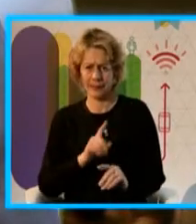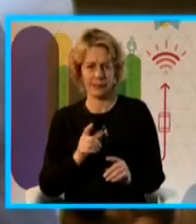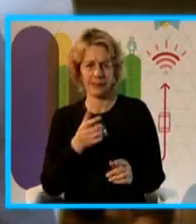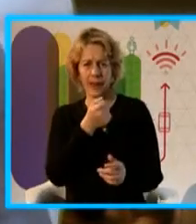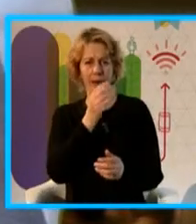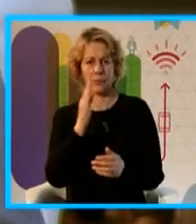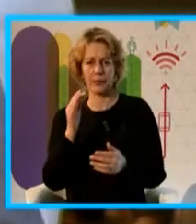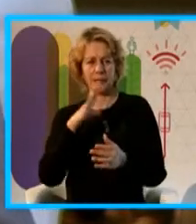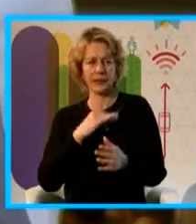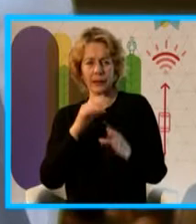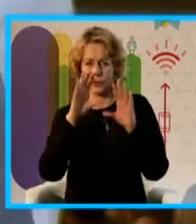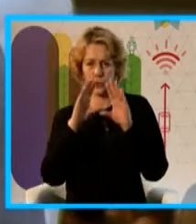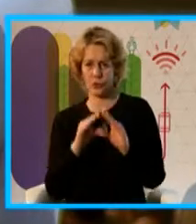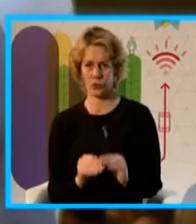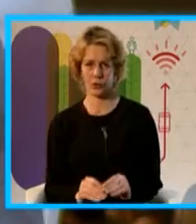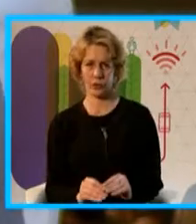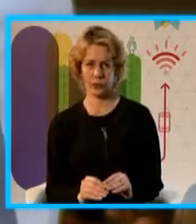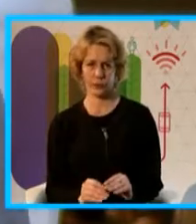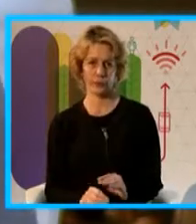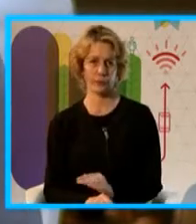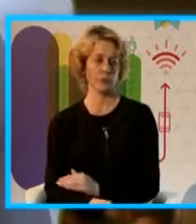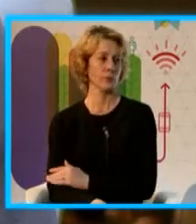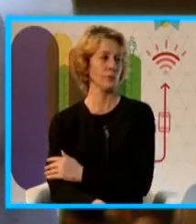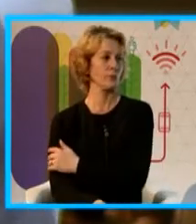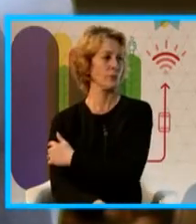nos aparece cuando nosotros ingresamos al parque.